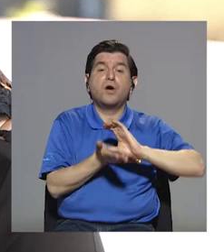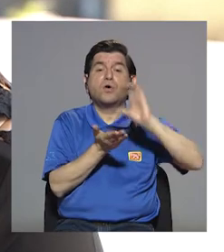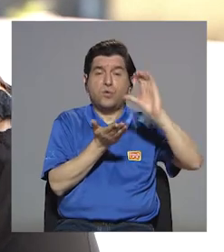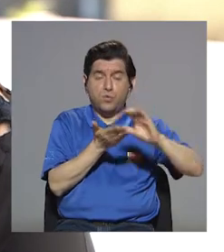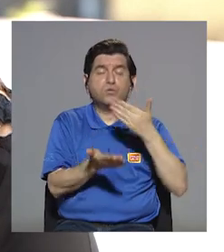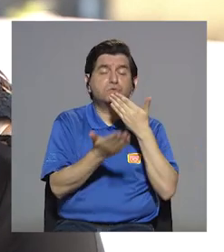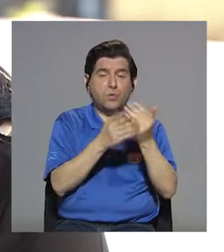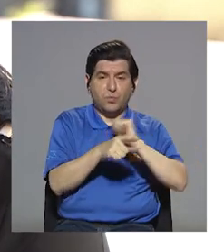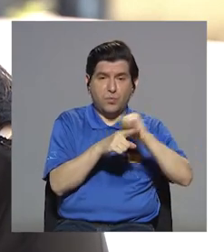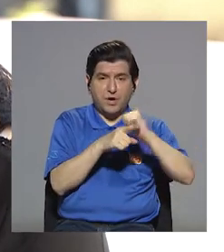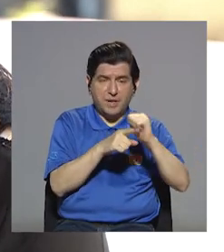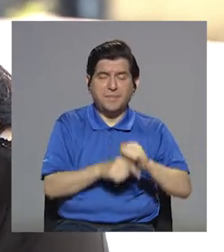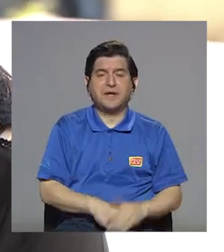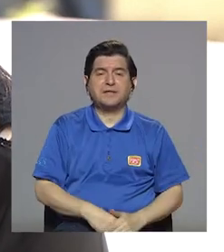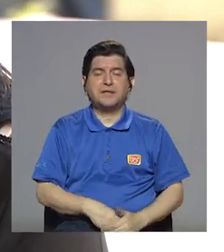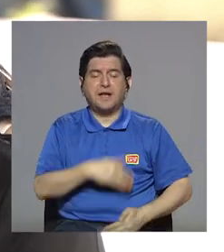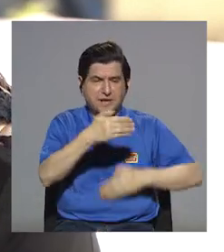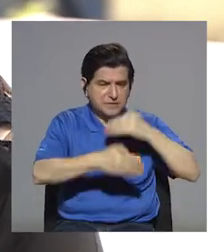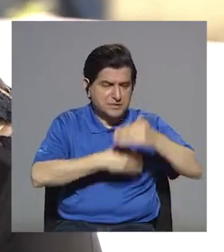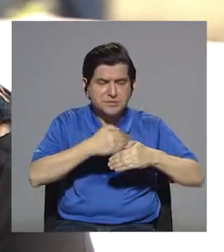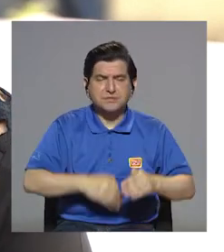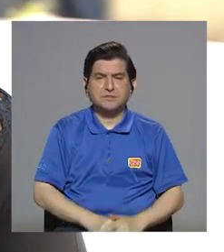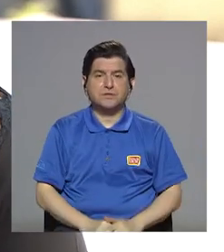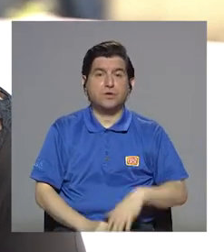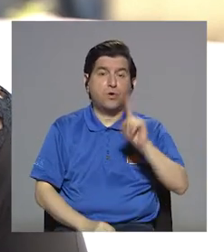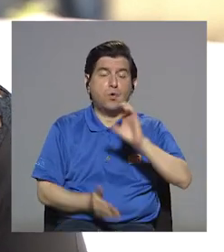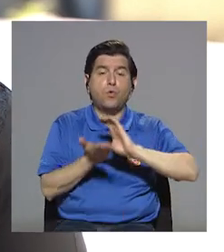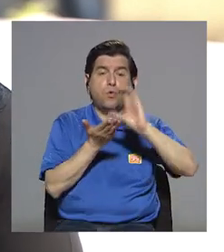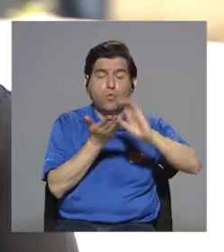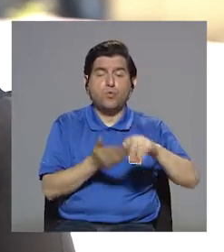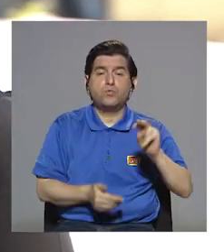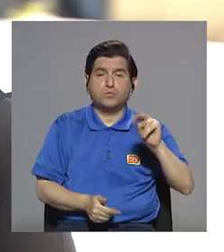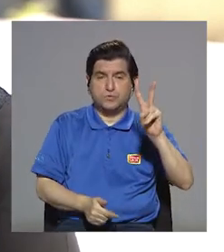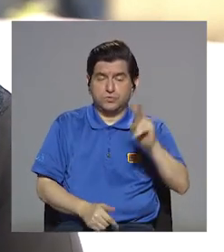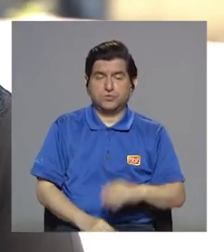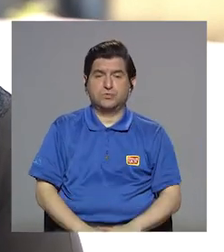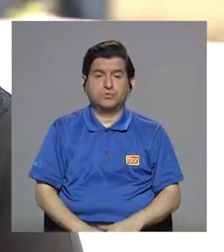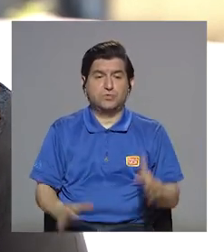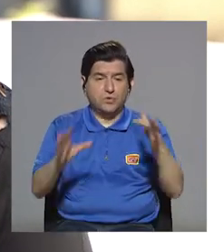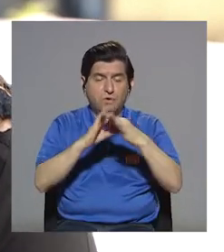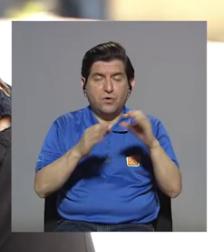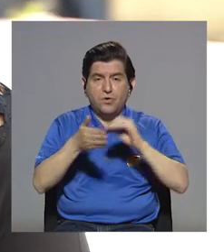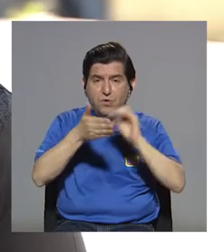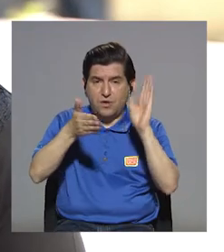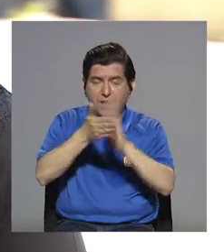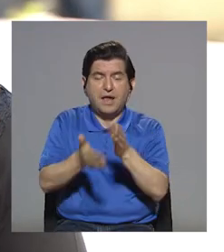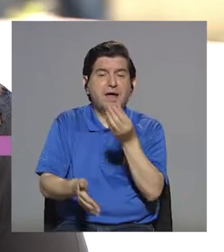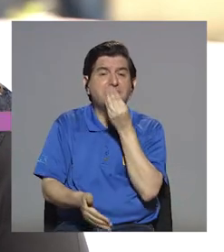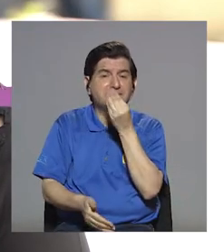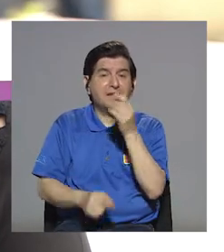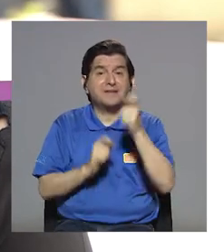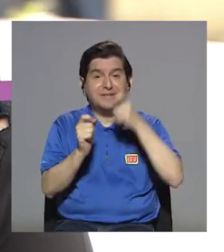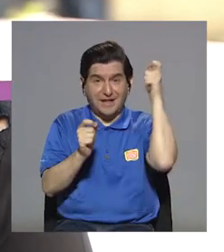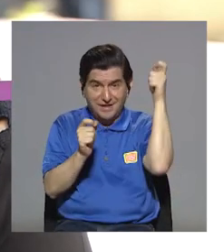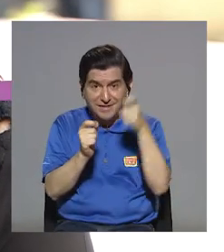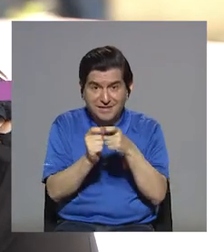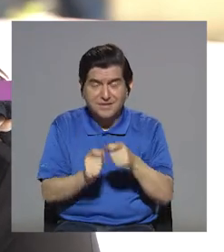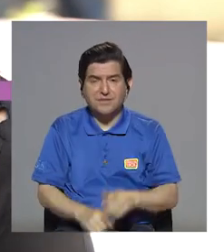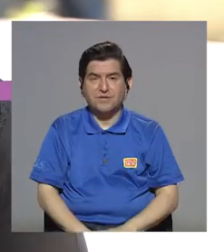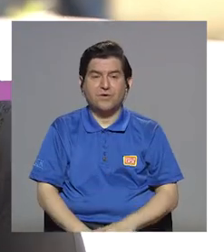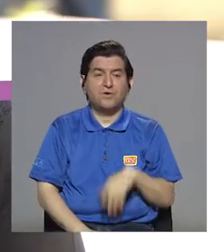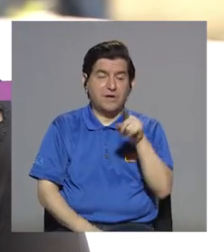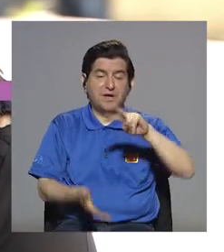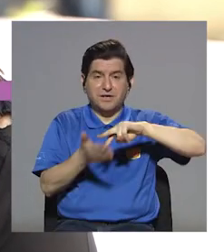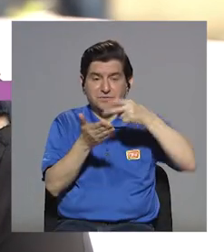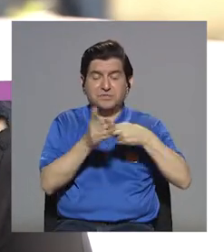dan cursos de buenas prácticas de manufactura, hay un curso que se va a dar en noviembre, que es sobre etiquetado nutricional, precisamente, es